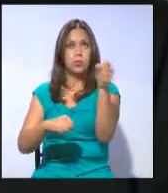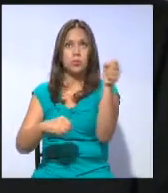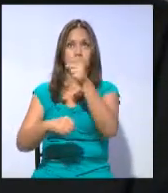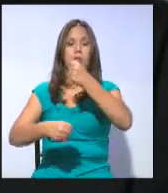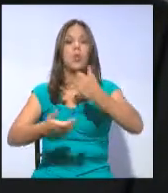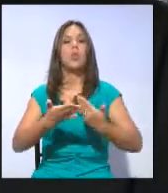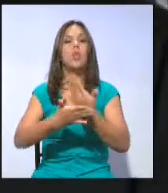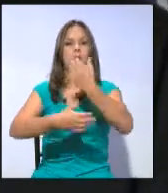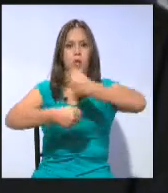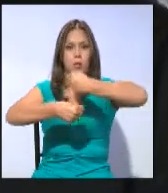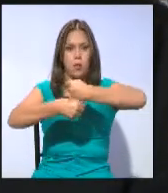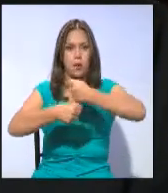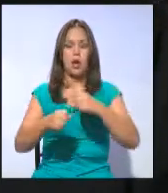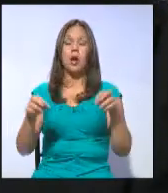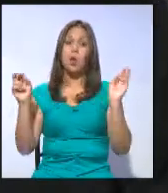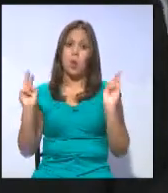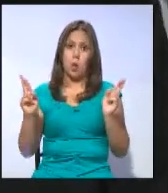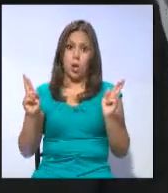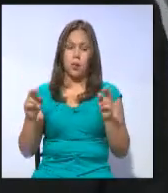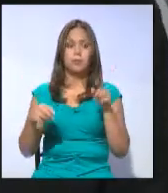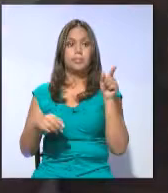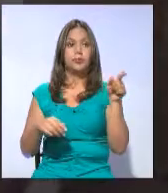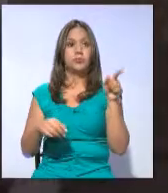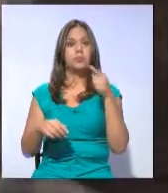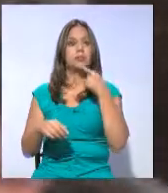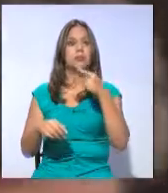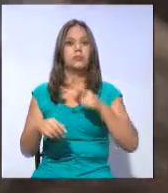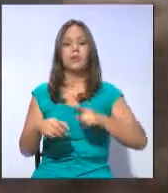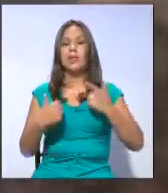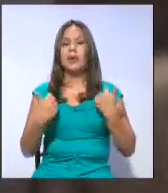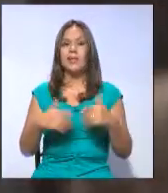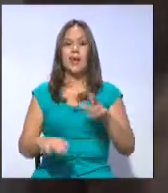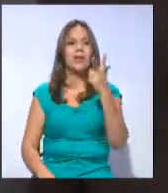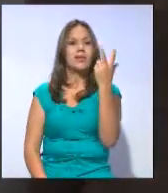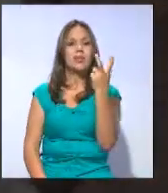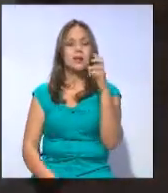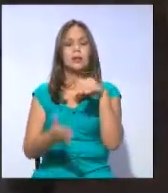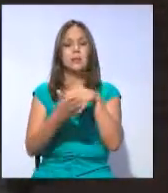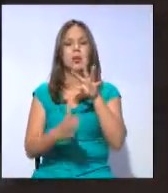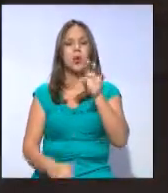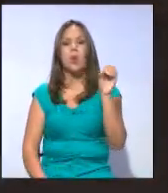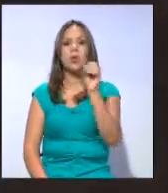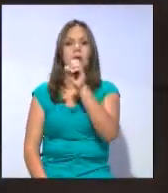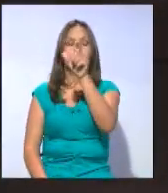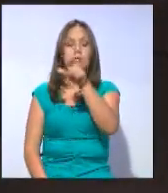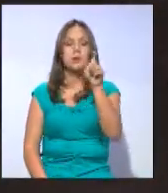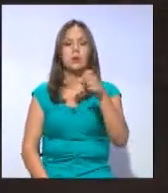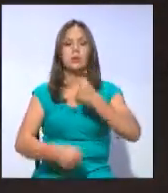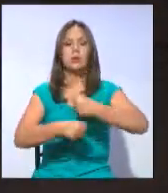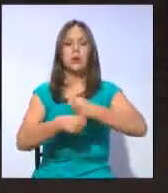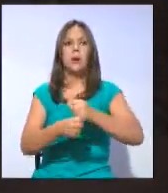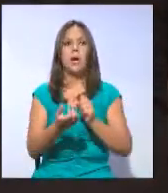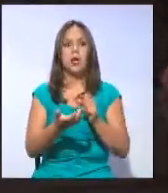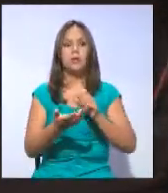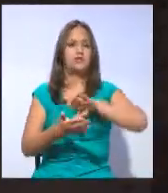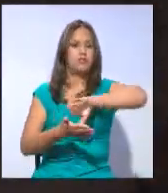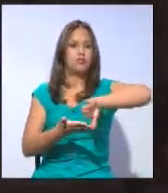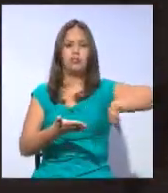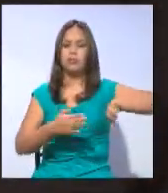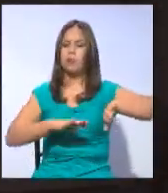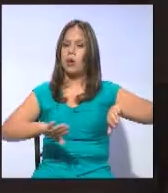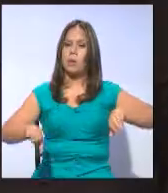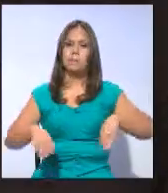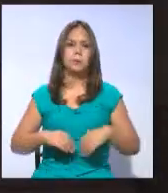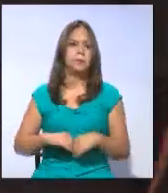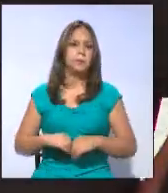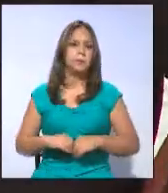reinsertarlas laboralmente. Según esta cartera de Estado, se han suprimido 13.400 vacantes dentro del sector público. María Fernanda